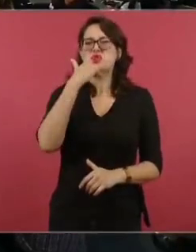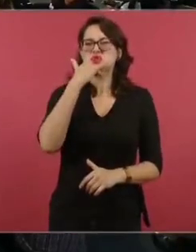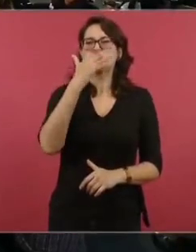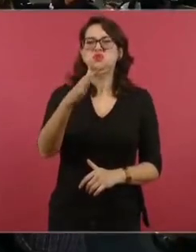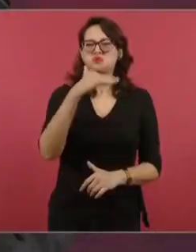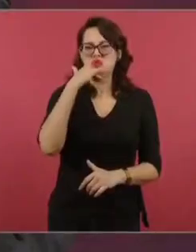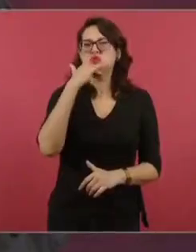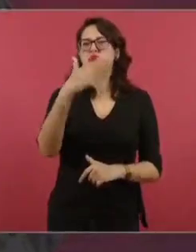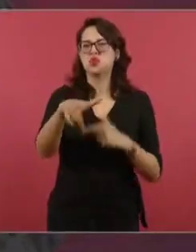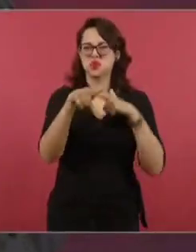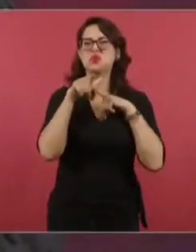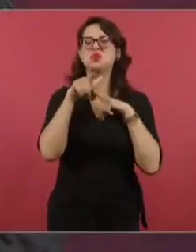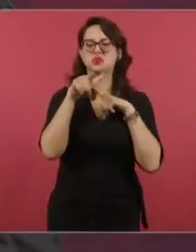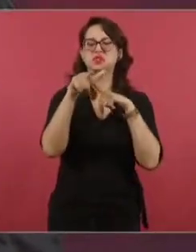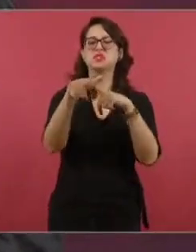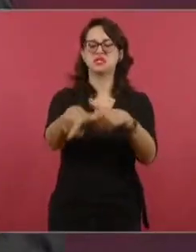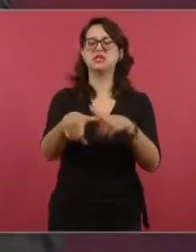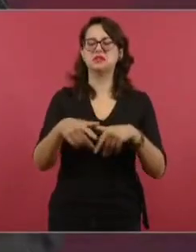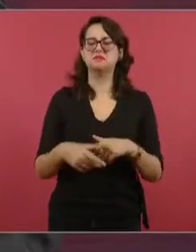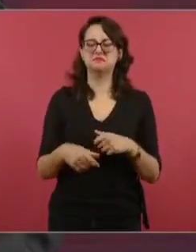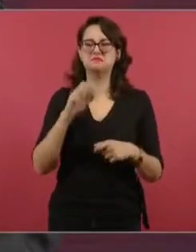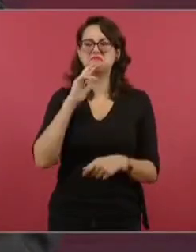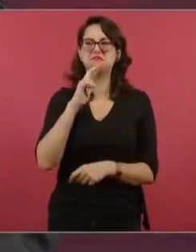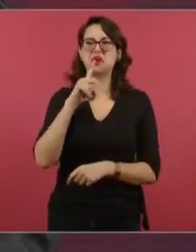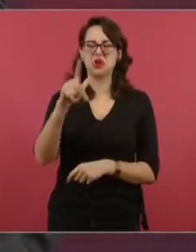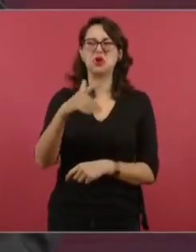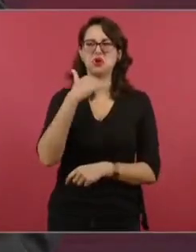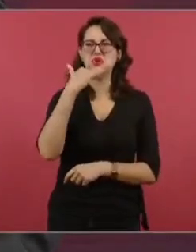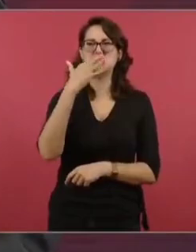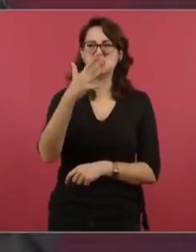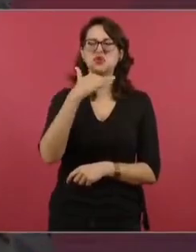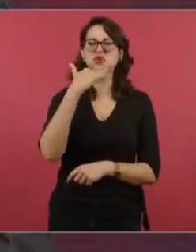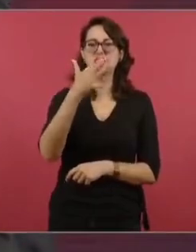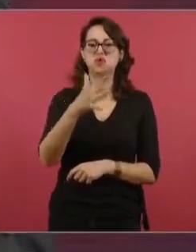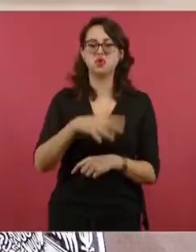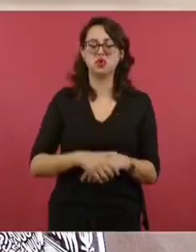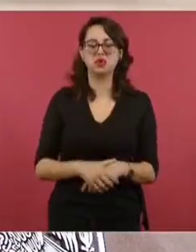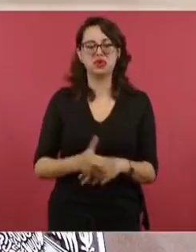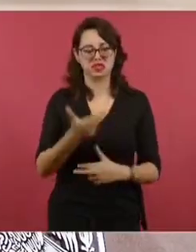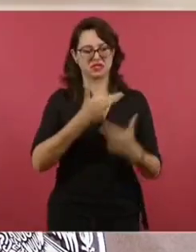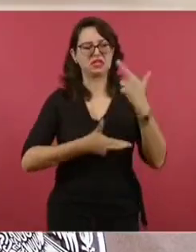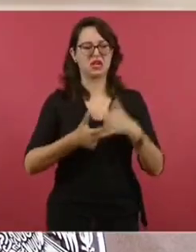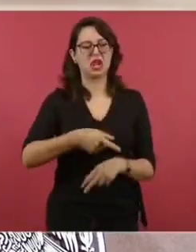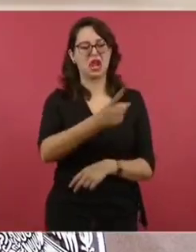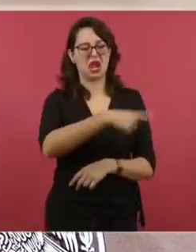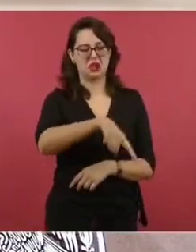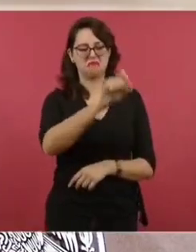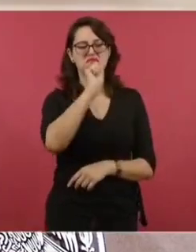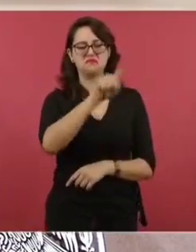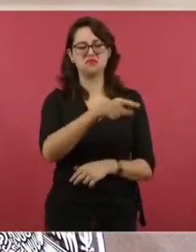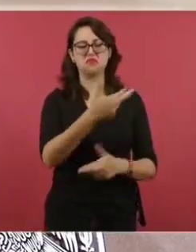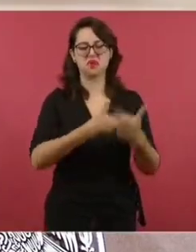que había o que regresen por sus fueros,